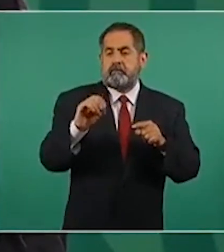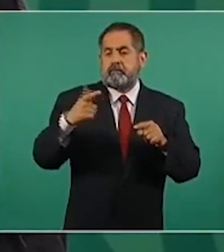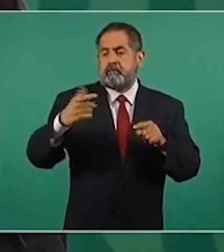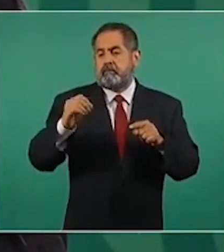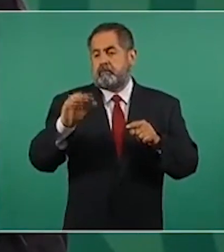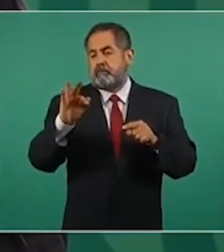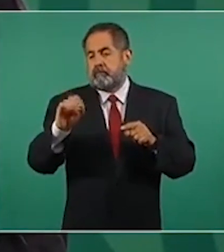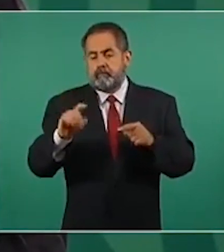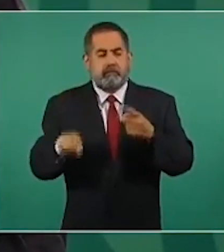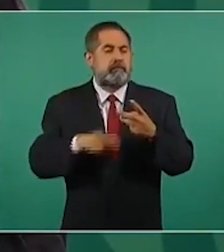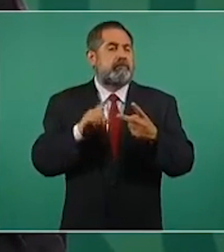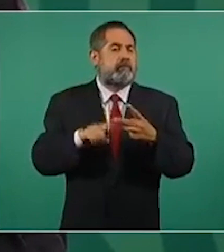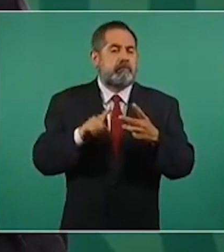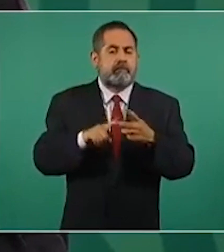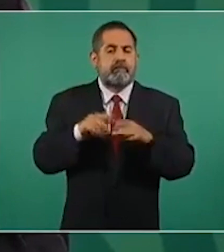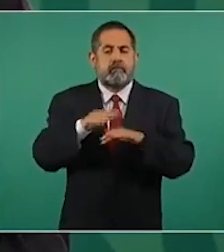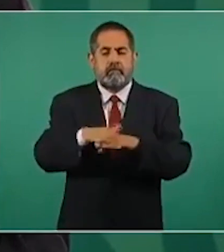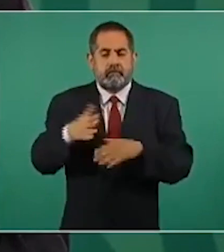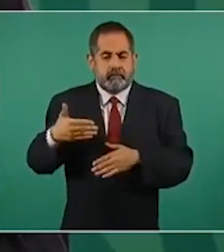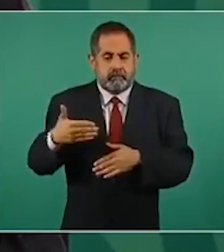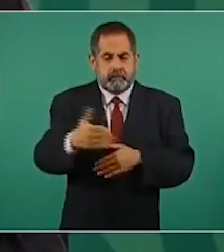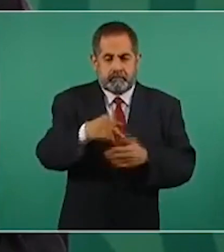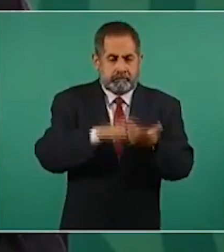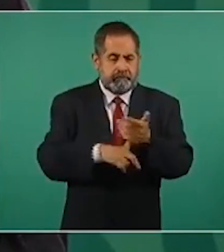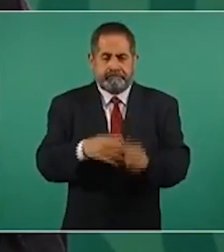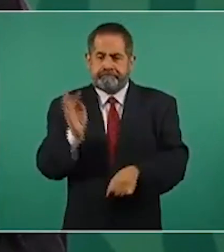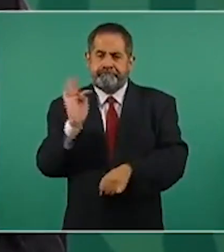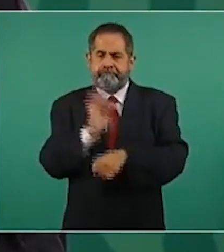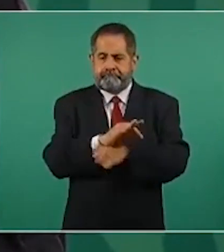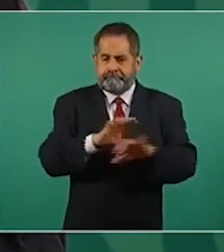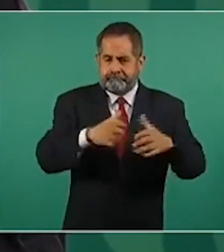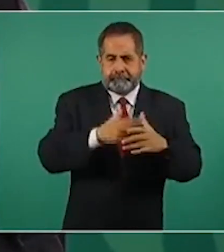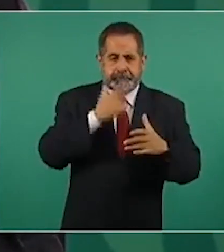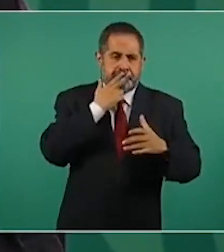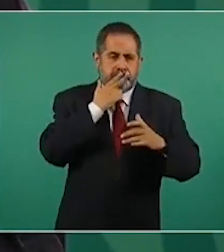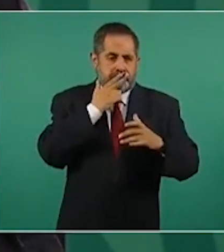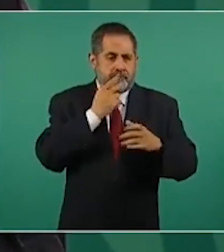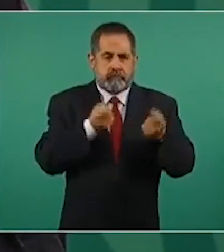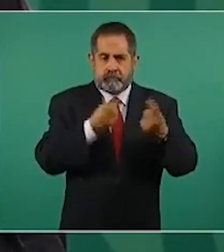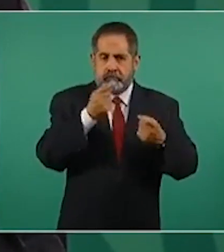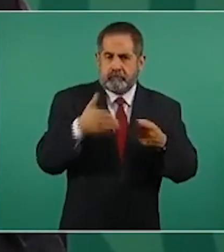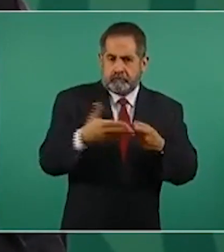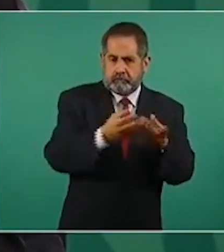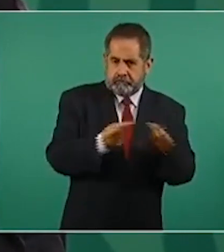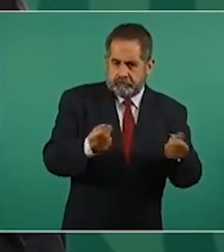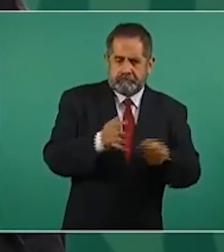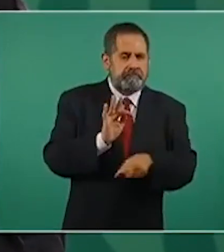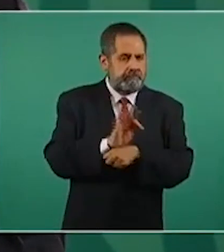pesca, la protección a especies en vías de extinción,